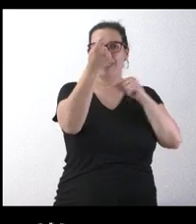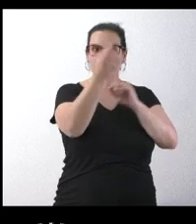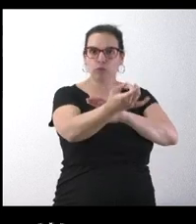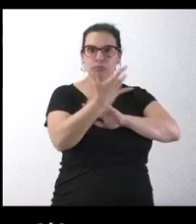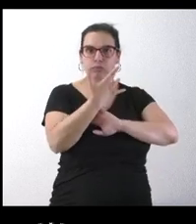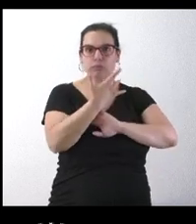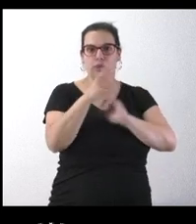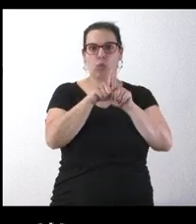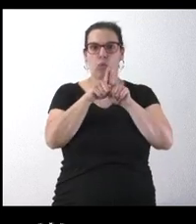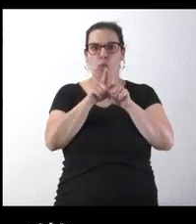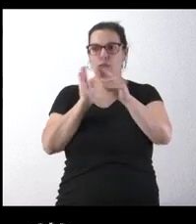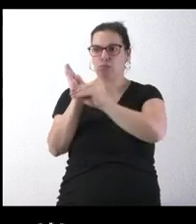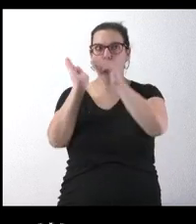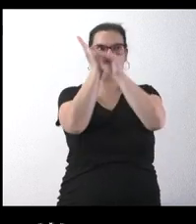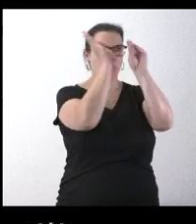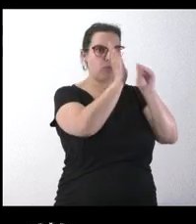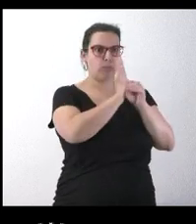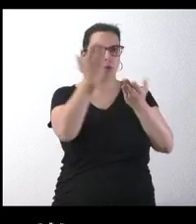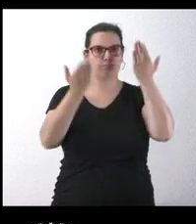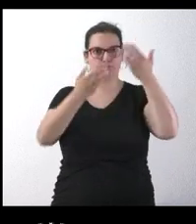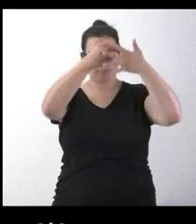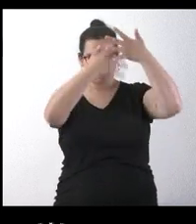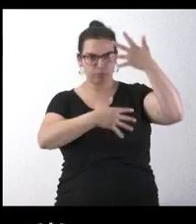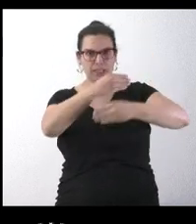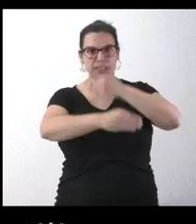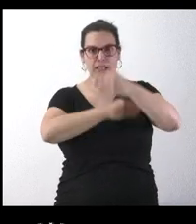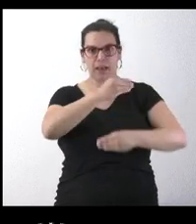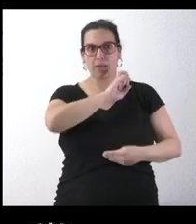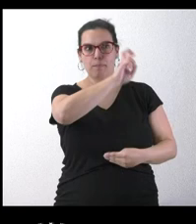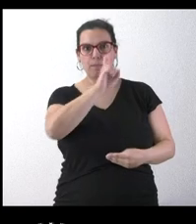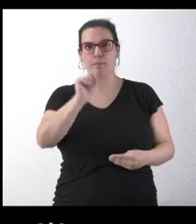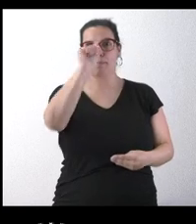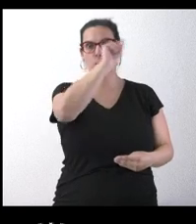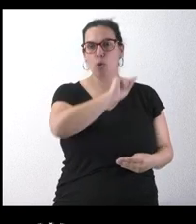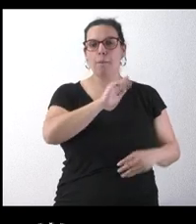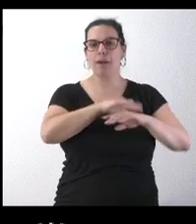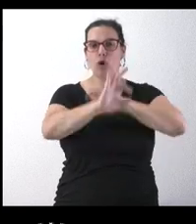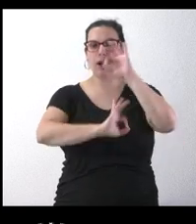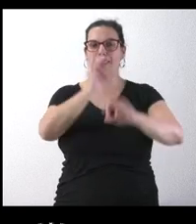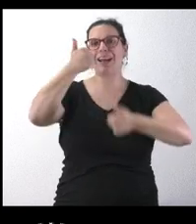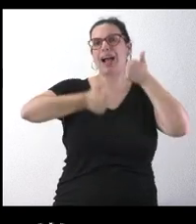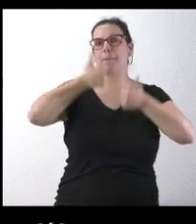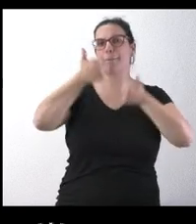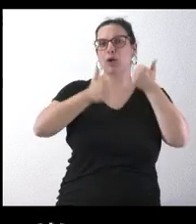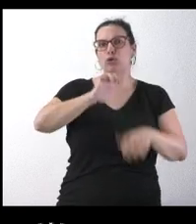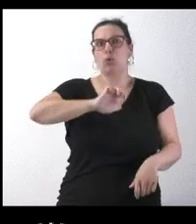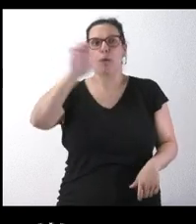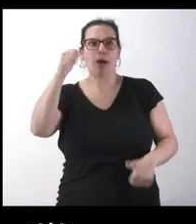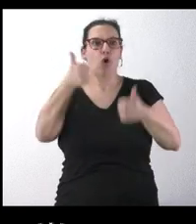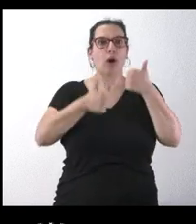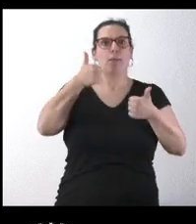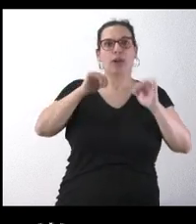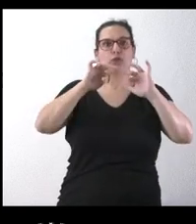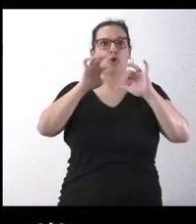aportaciones que la Administración autonómica ha realizado a otras provincias para que se lleven a cabo estos campeonatos europeos o nacionales.